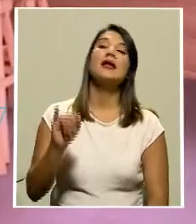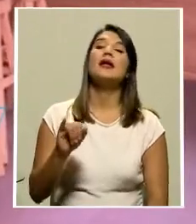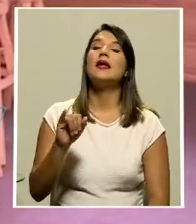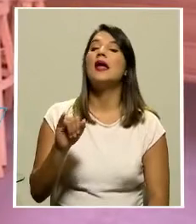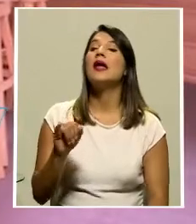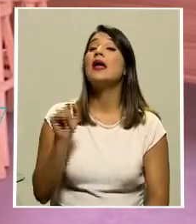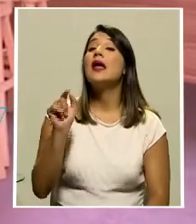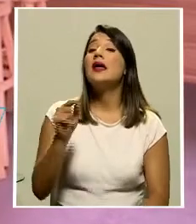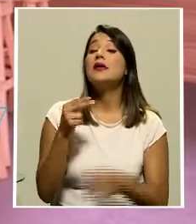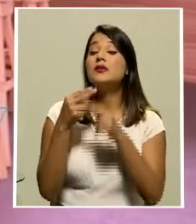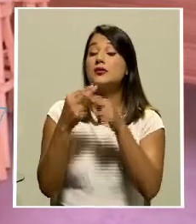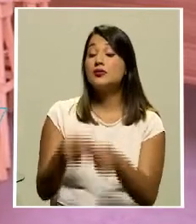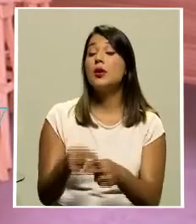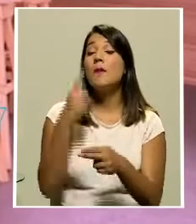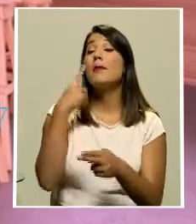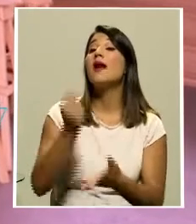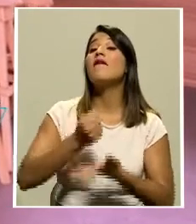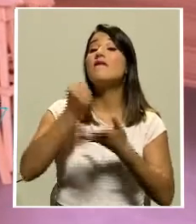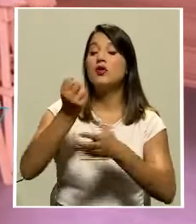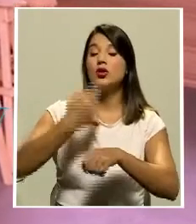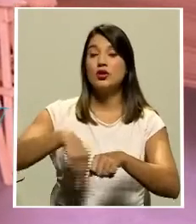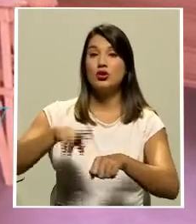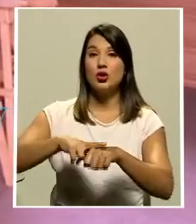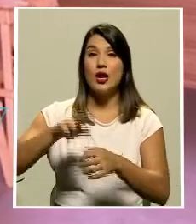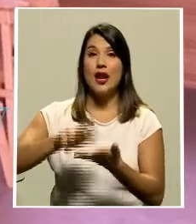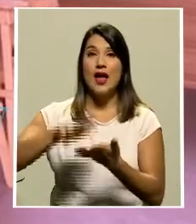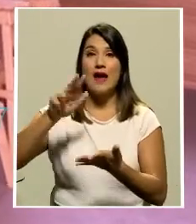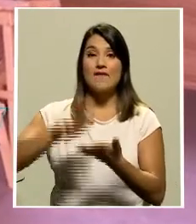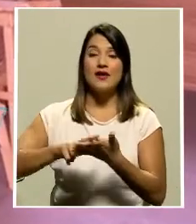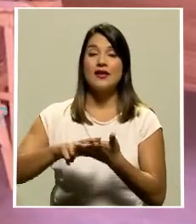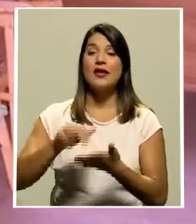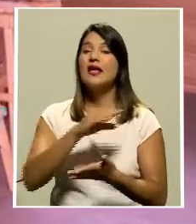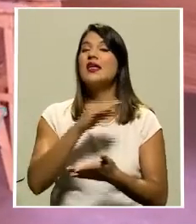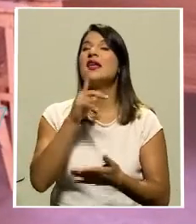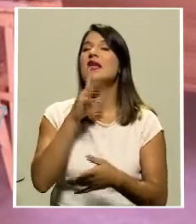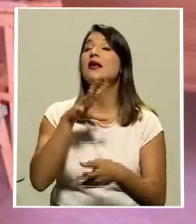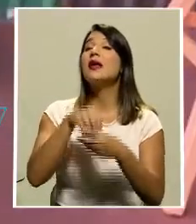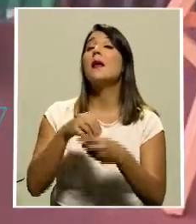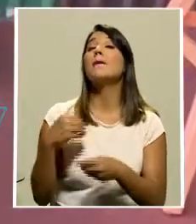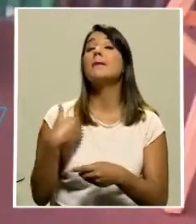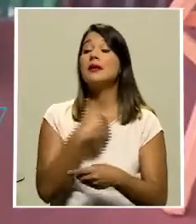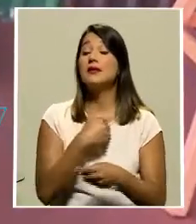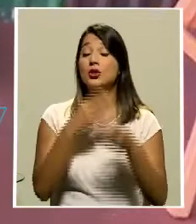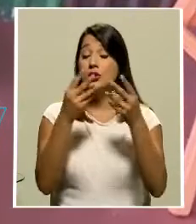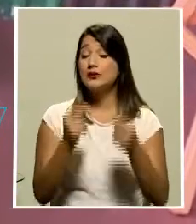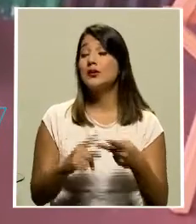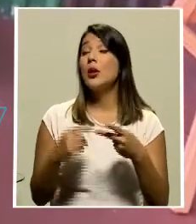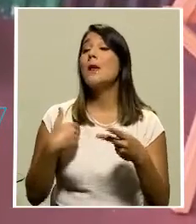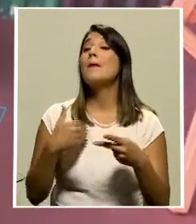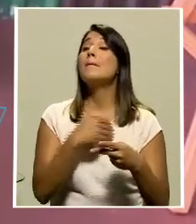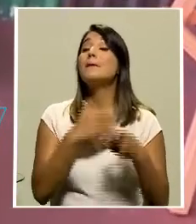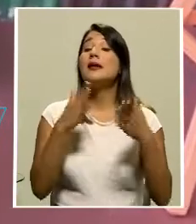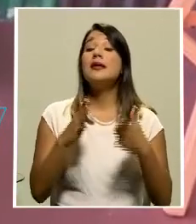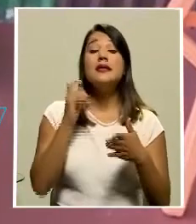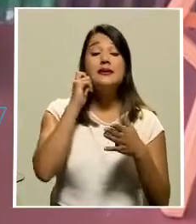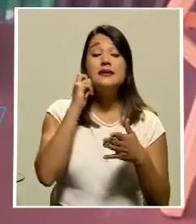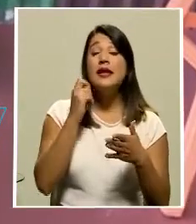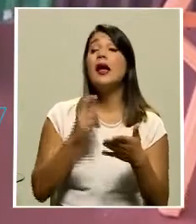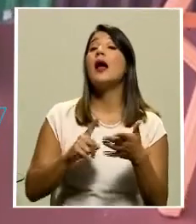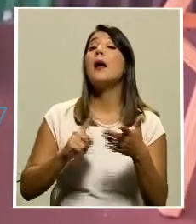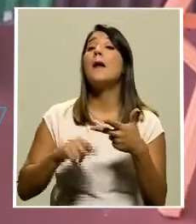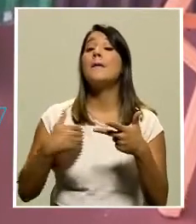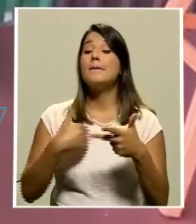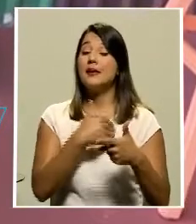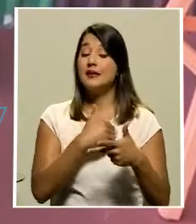consejo rector para el fondo nacional de avales que se conformará por el ministro de hacienda la ministra de economía la ministra de